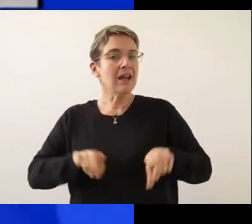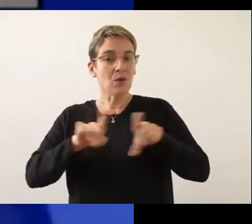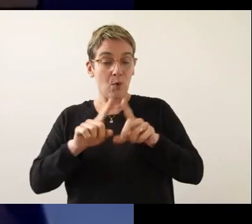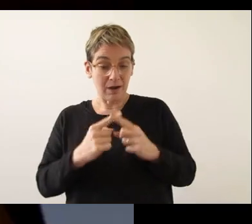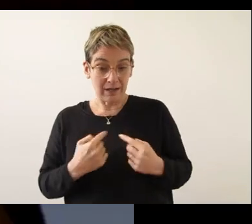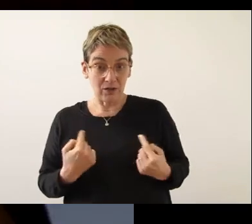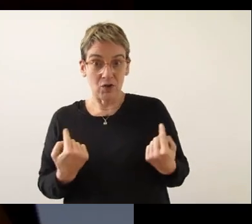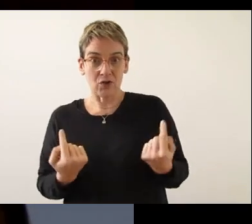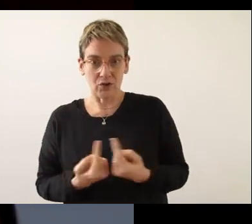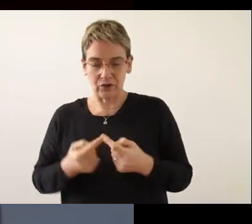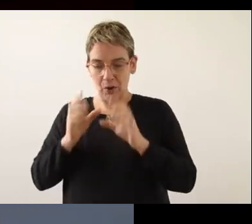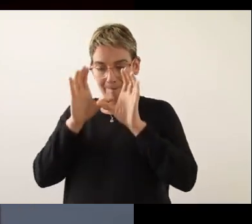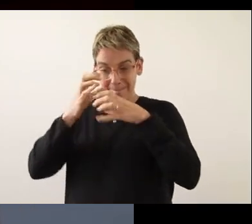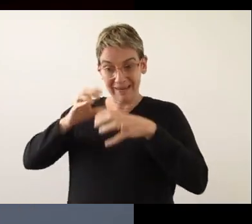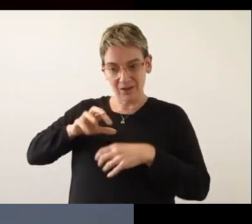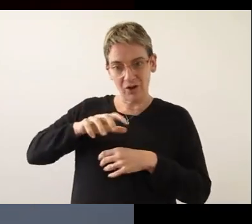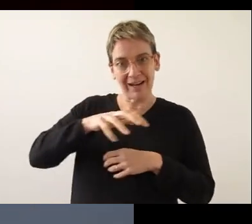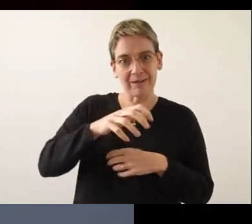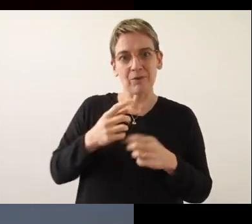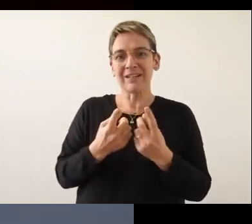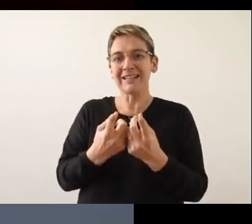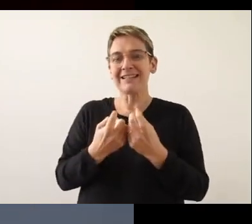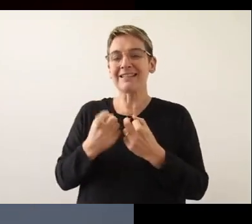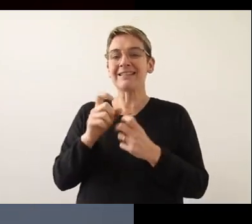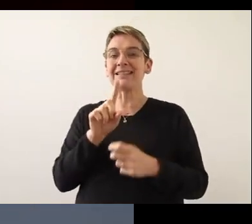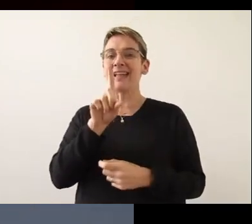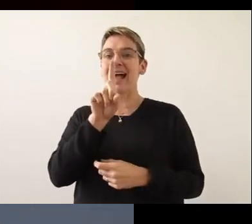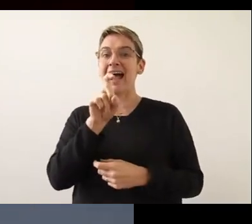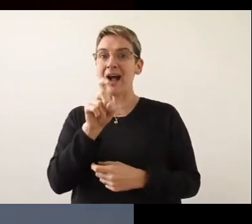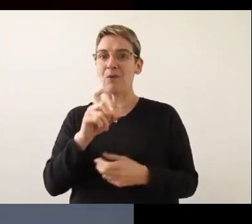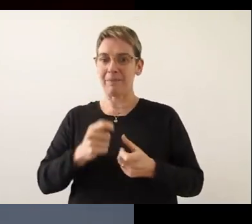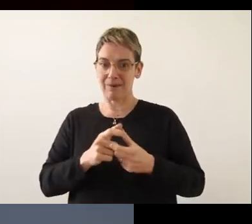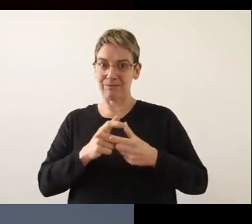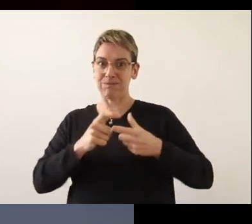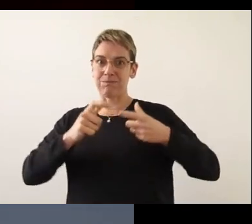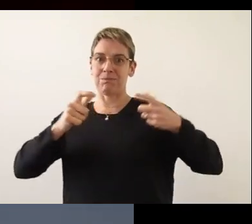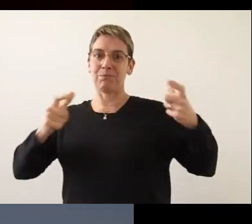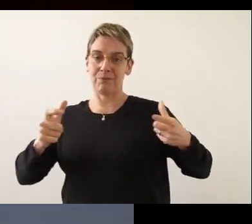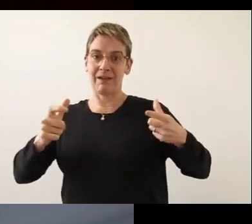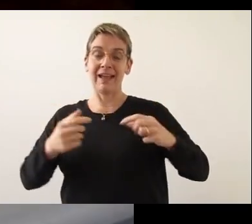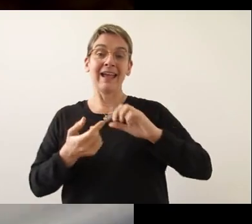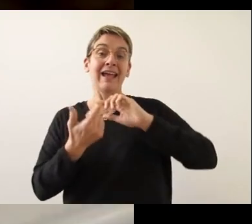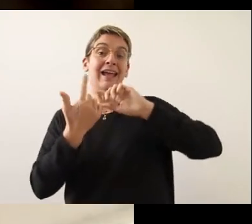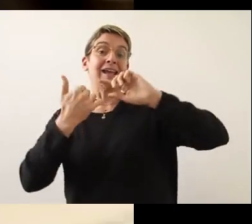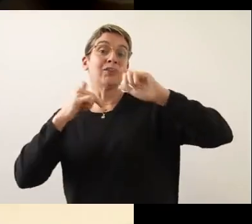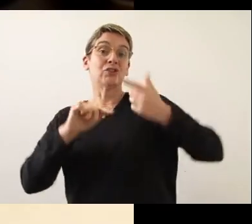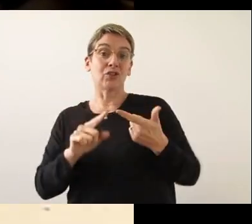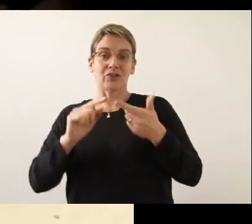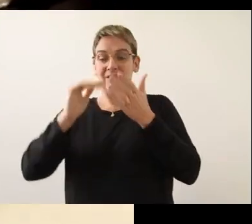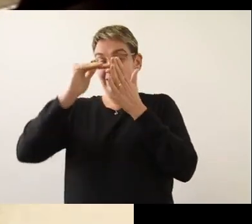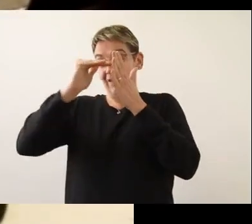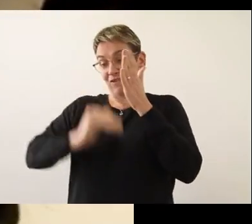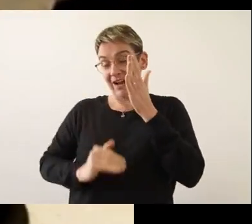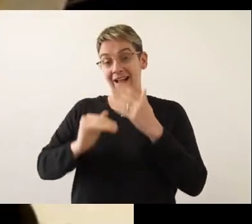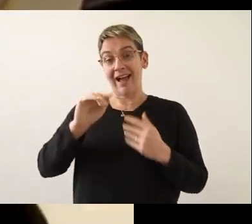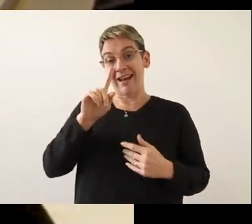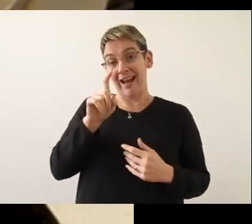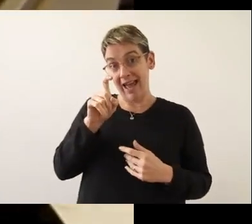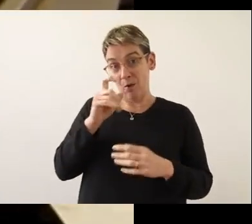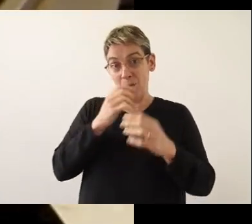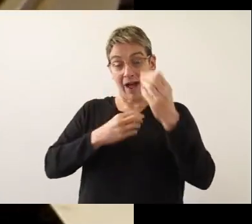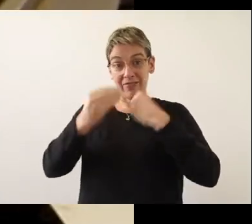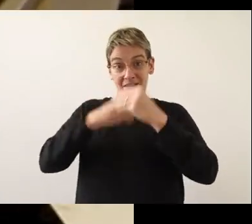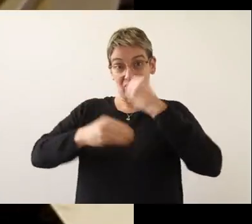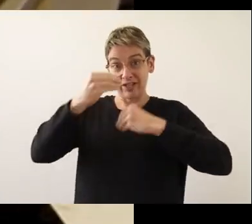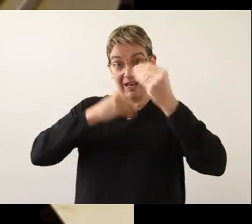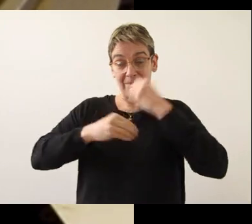Al igual que nosotros, los microorganismos necesitan agua para prosperar, por lo cual, al disminuir el